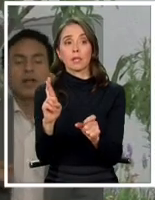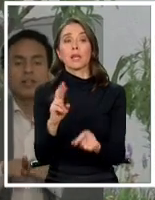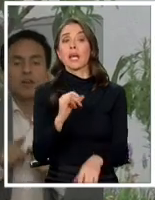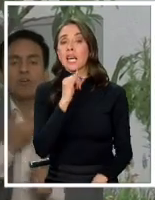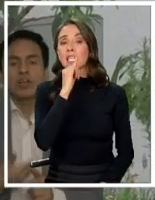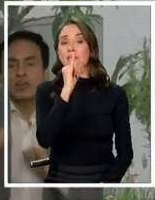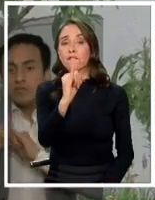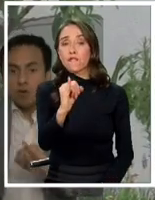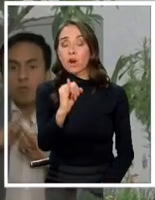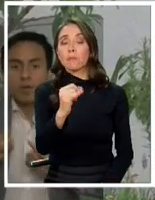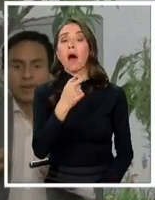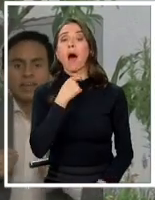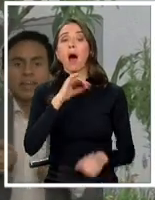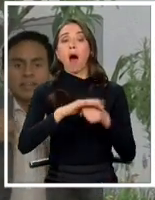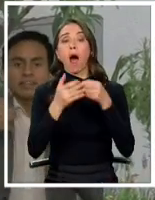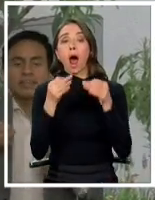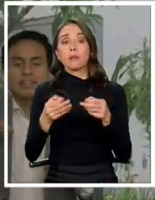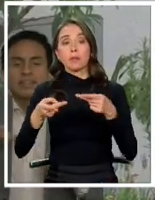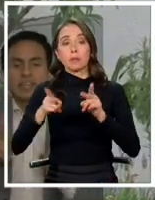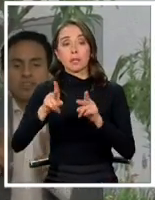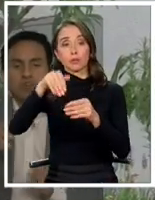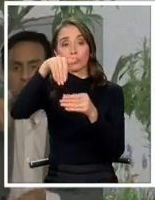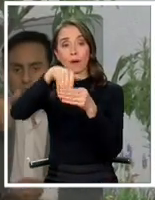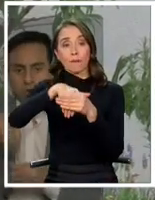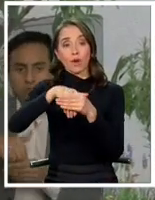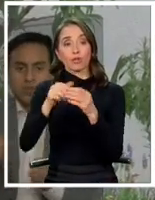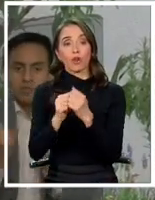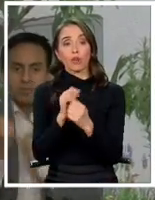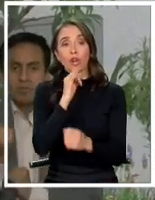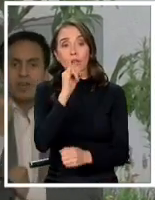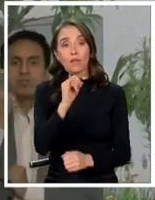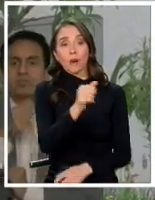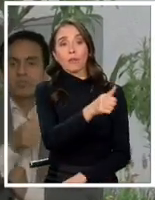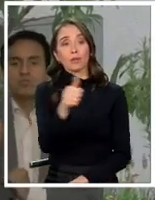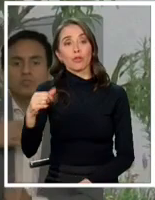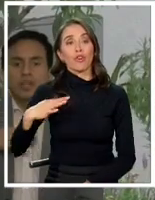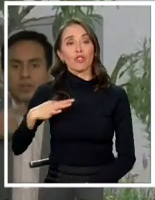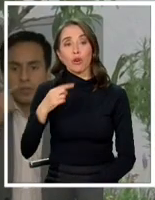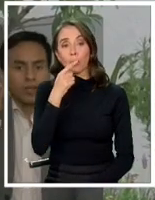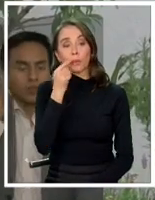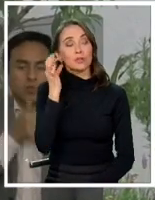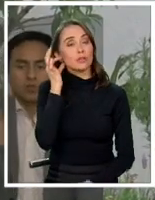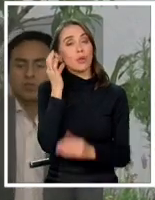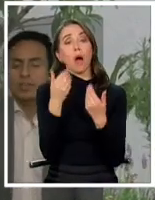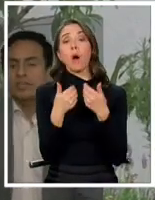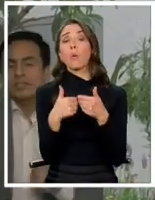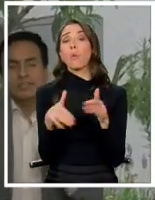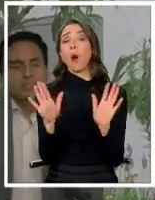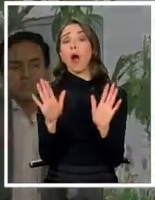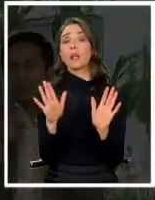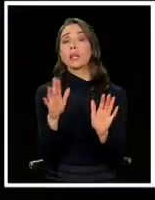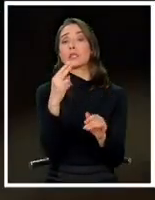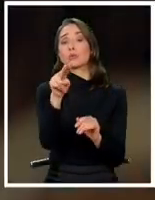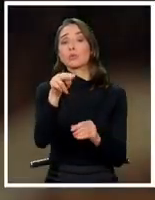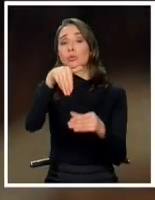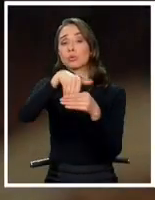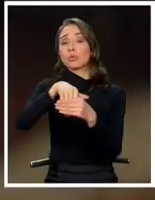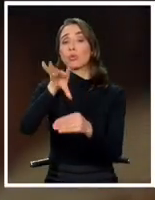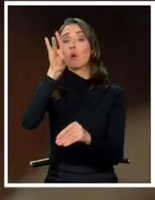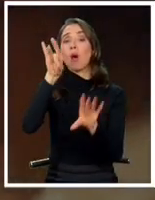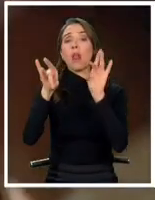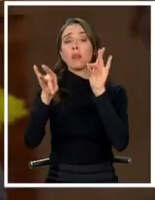informar para garantizar el derecho al voto informado de todos los ciudadanos y ciudadanas, sea cual sea su opción.